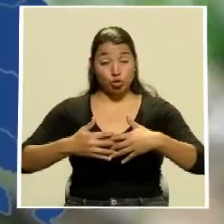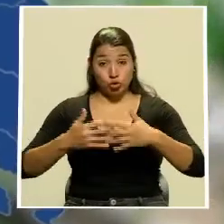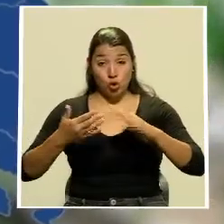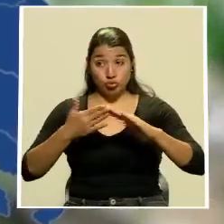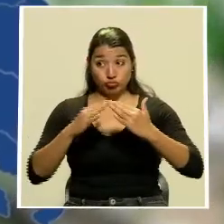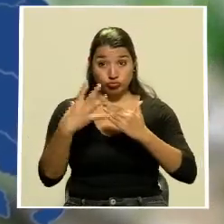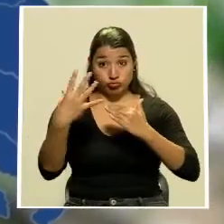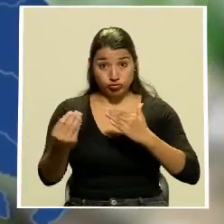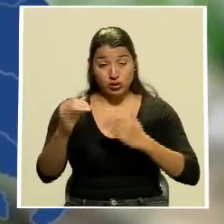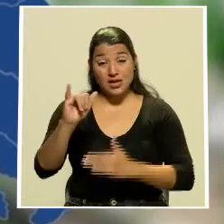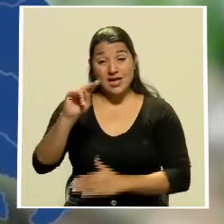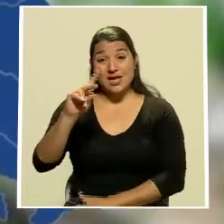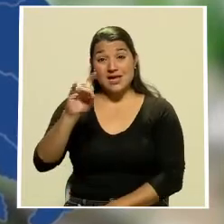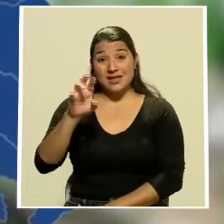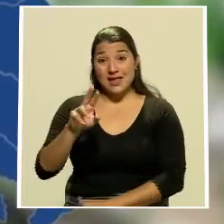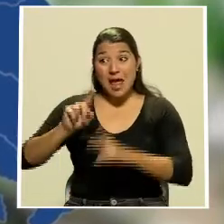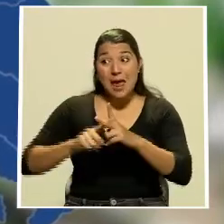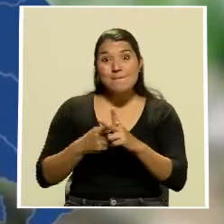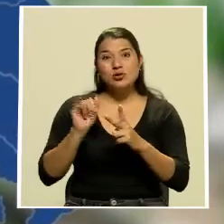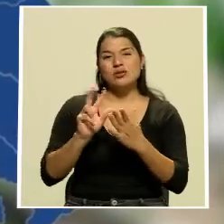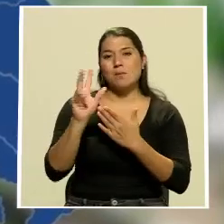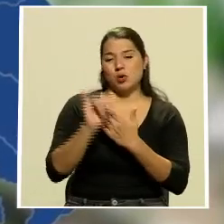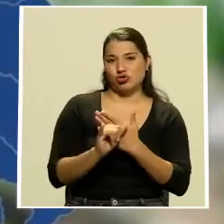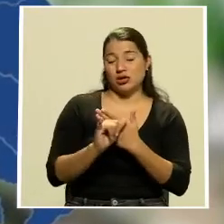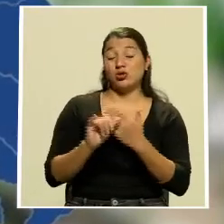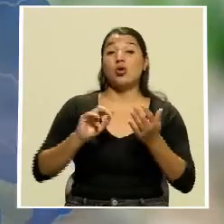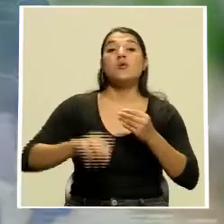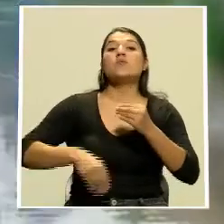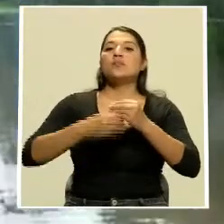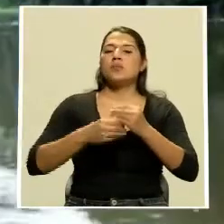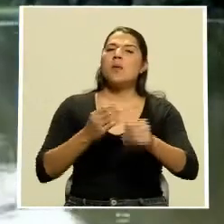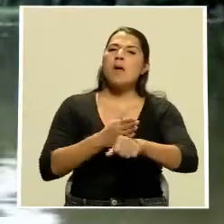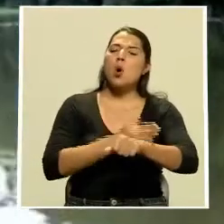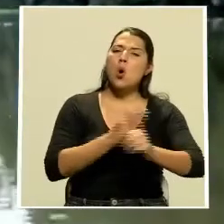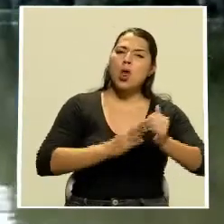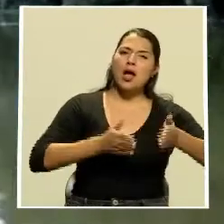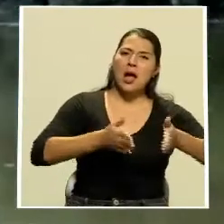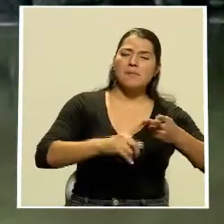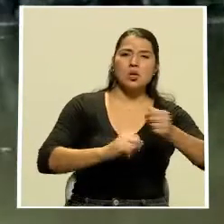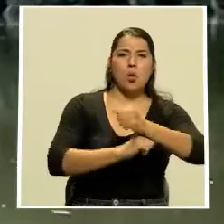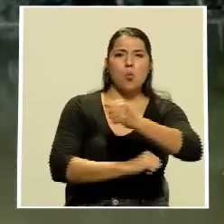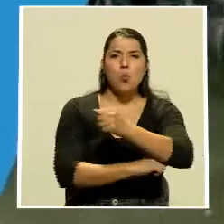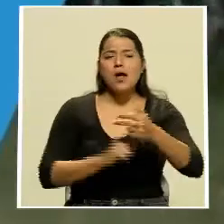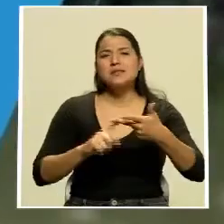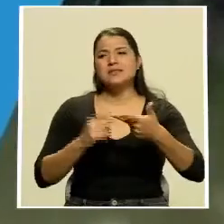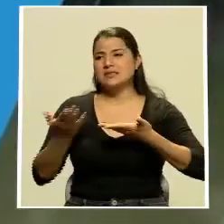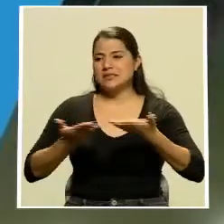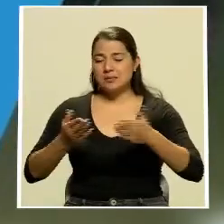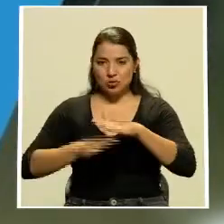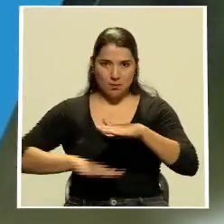emprendió esta iniciativa que incluye la finalización y mejoras en caminos, puentes, alcantarillas y servicios